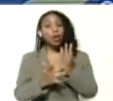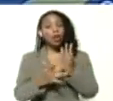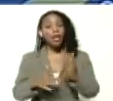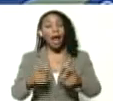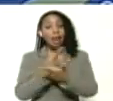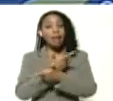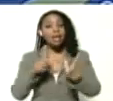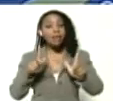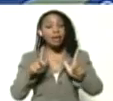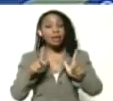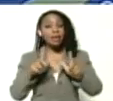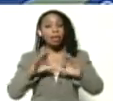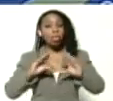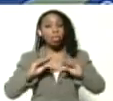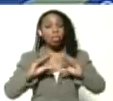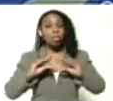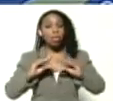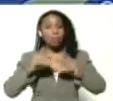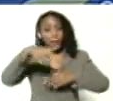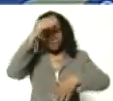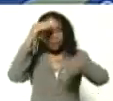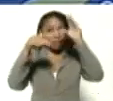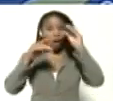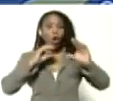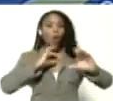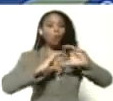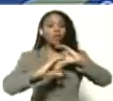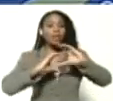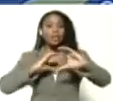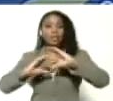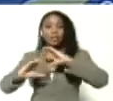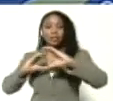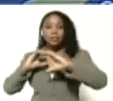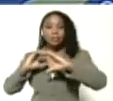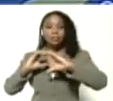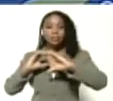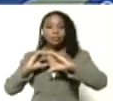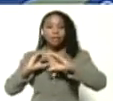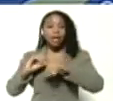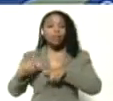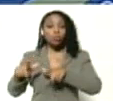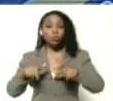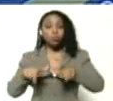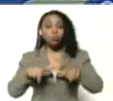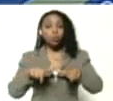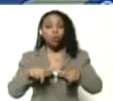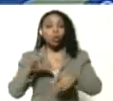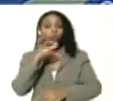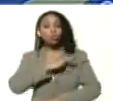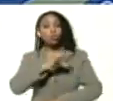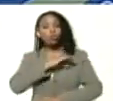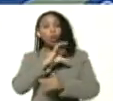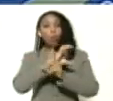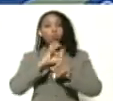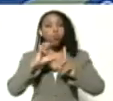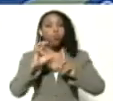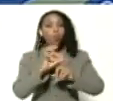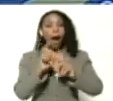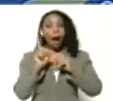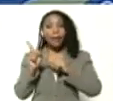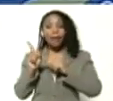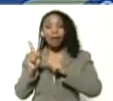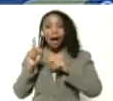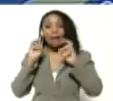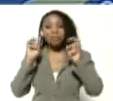blandas de aprendizaje. La comunicación se lugariza en las redes socioculturales. Ahí está el concepto, ¿eh?